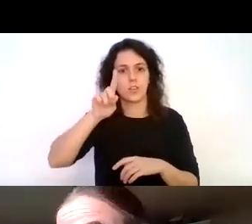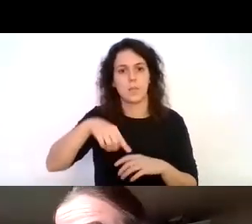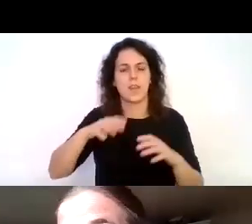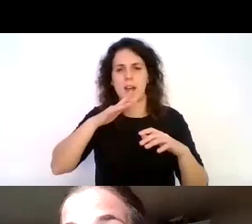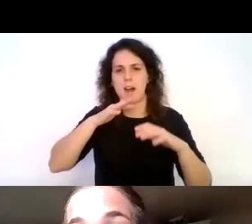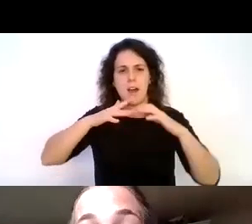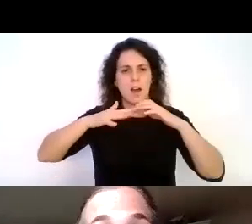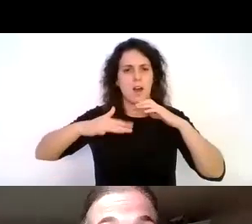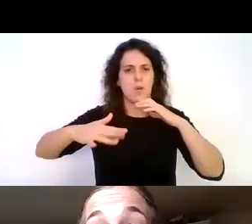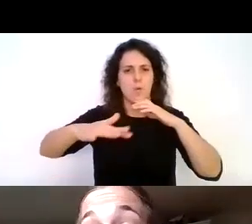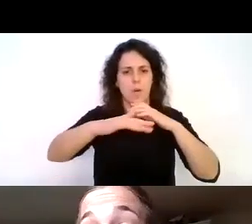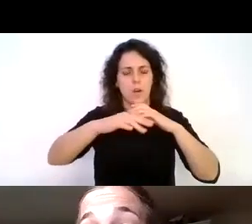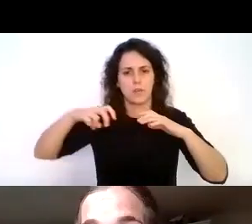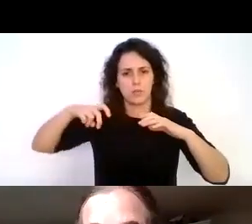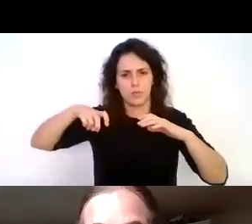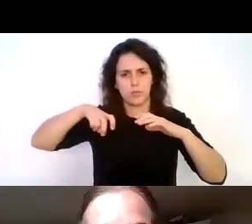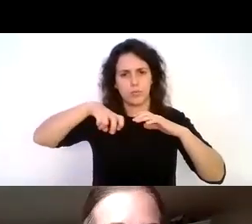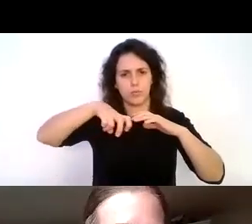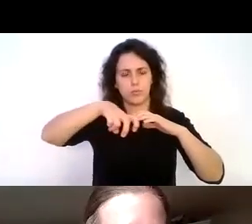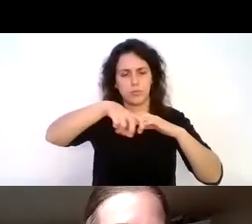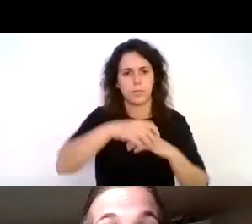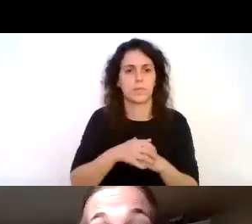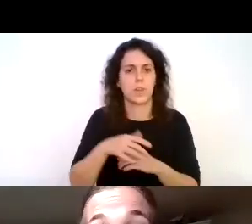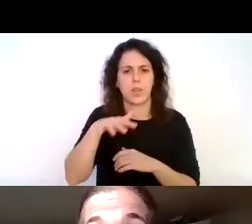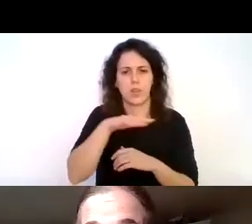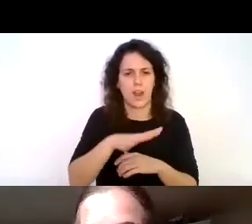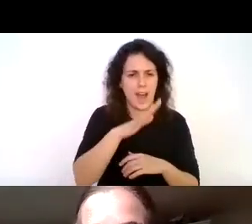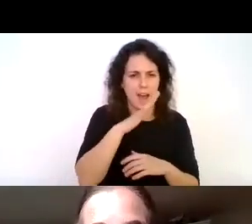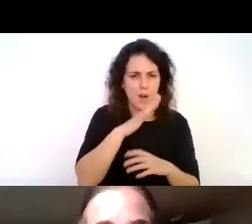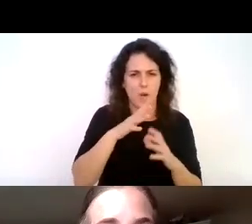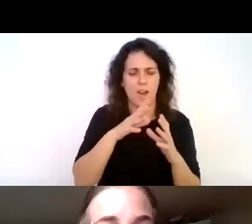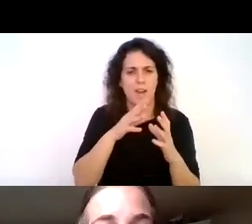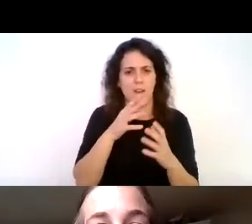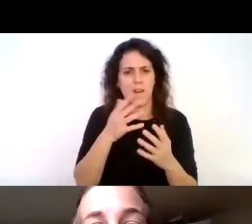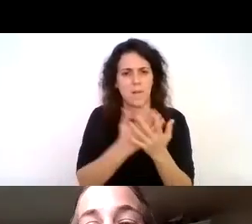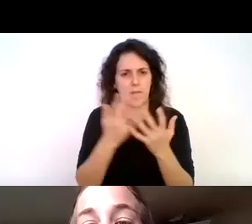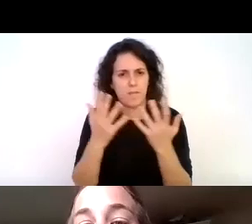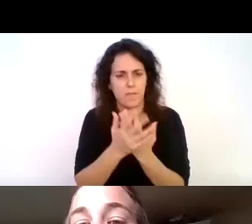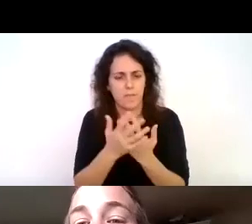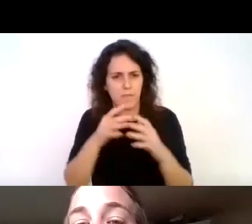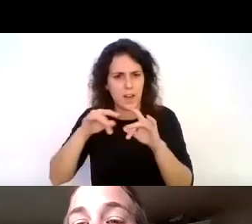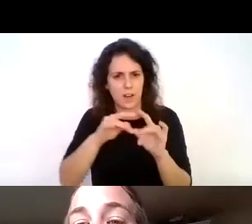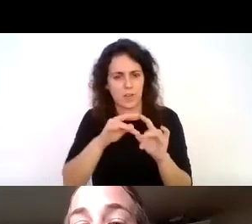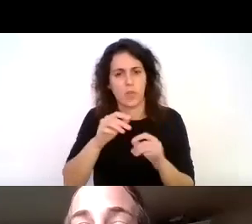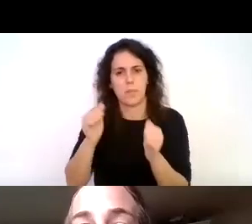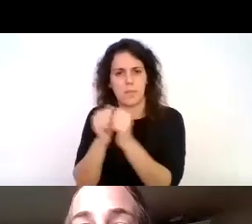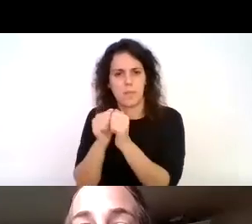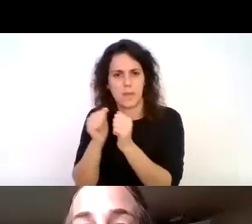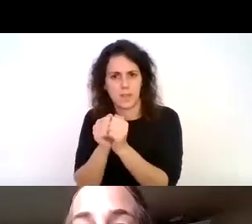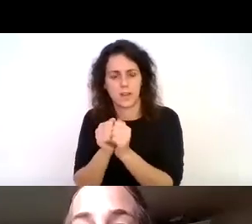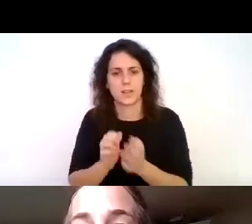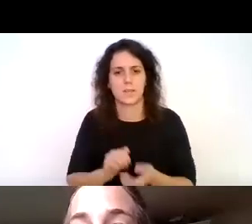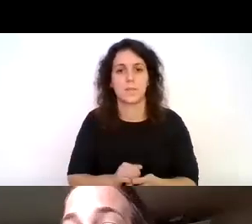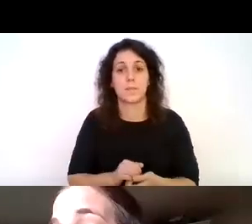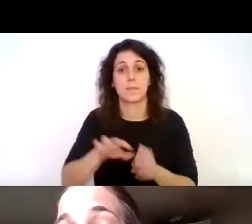son lugares de mucha agua mucho barro muchas piedras y a la derecha podemos